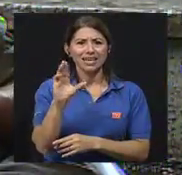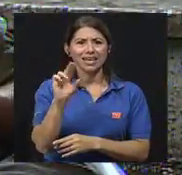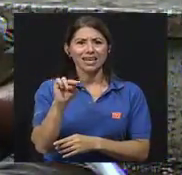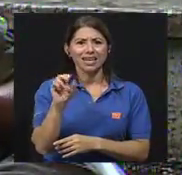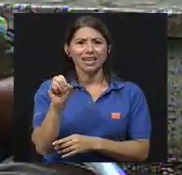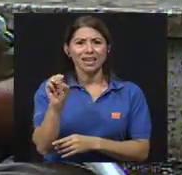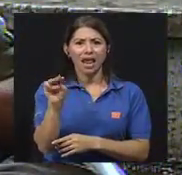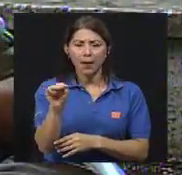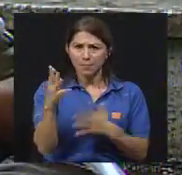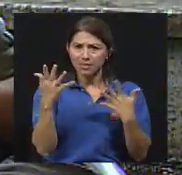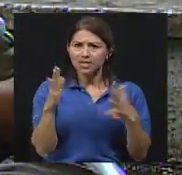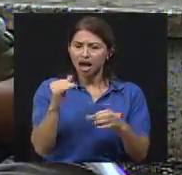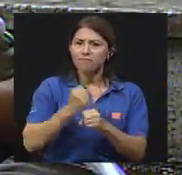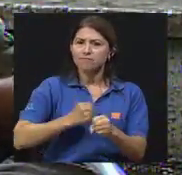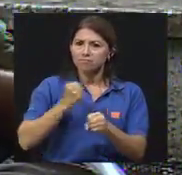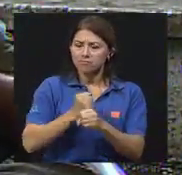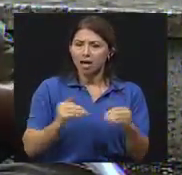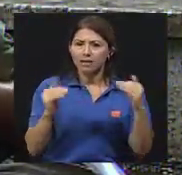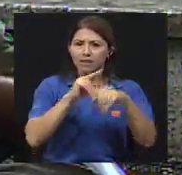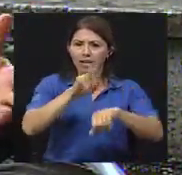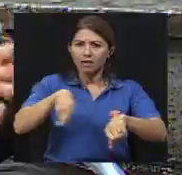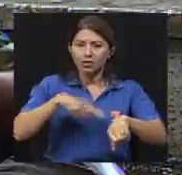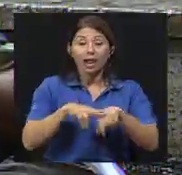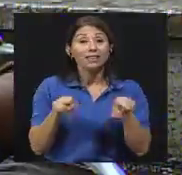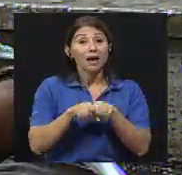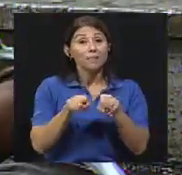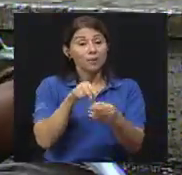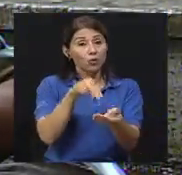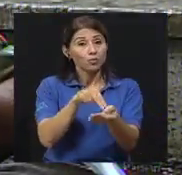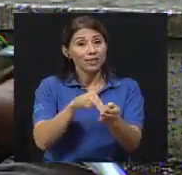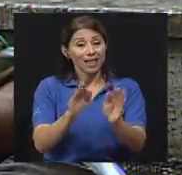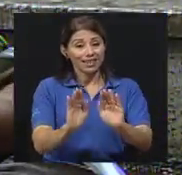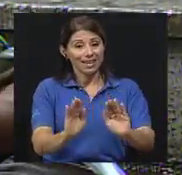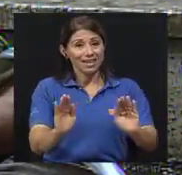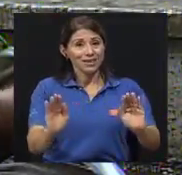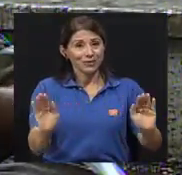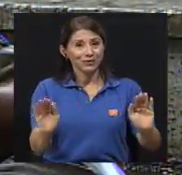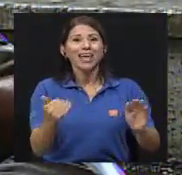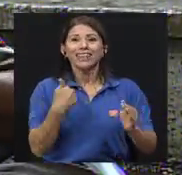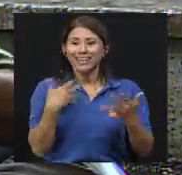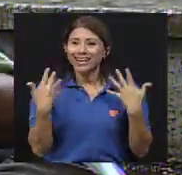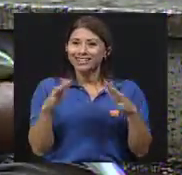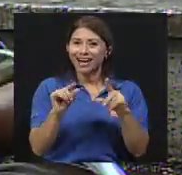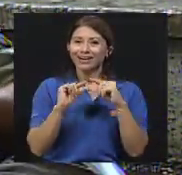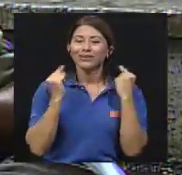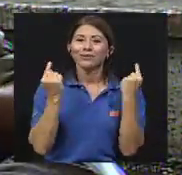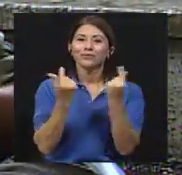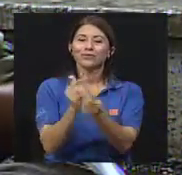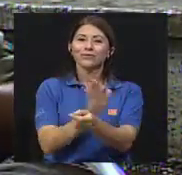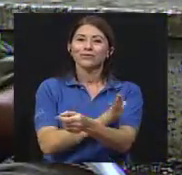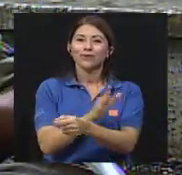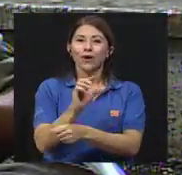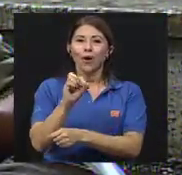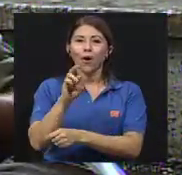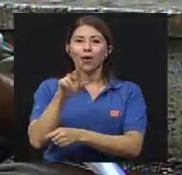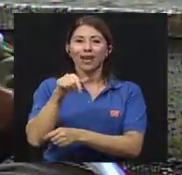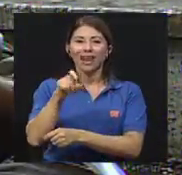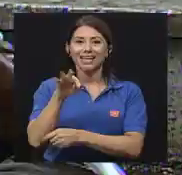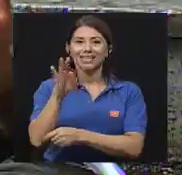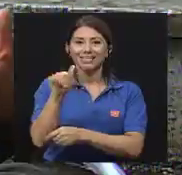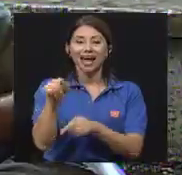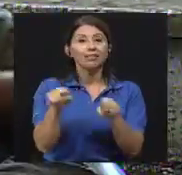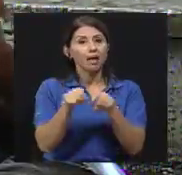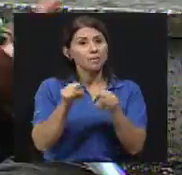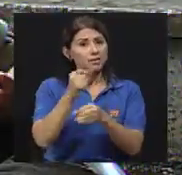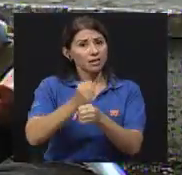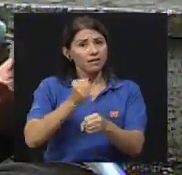gran aporte a lo que es el nivel nacional, el Hospital de Niños ahora cuenta con una orquesta que ellos están trabajando muchísimo también, o sea,